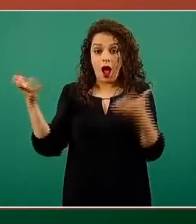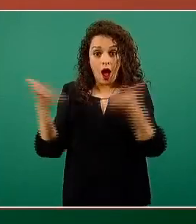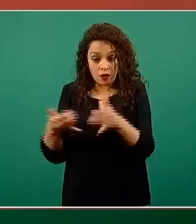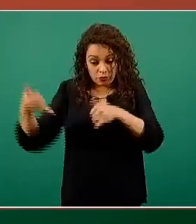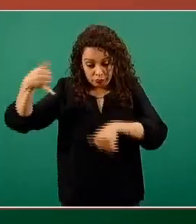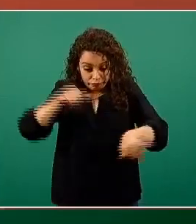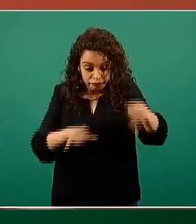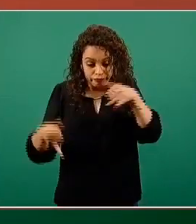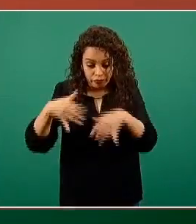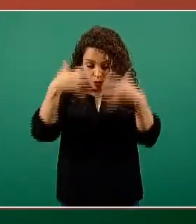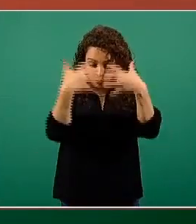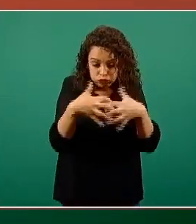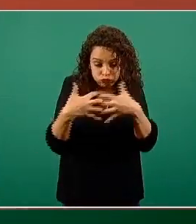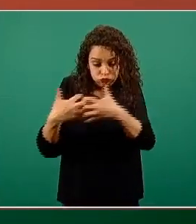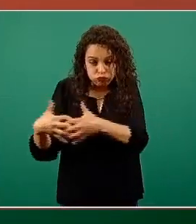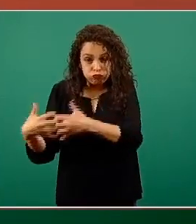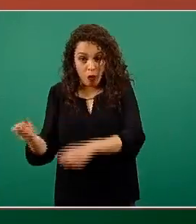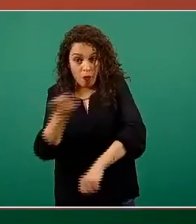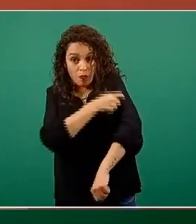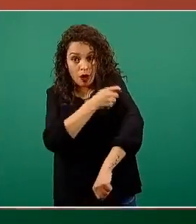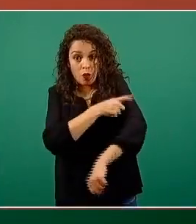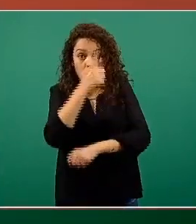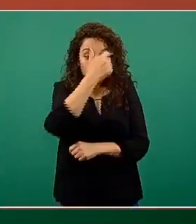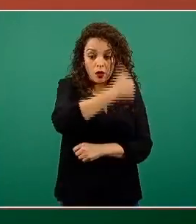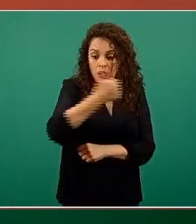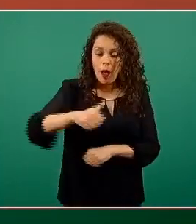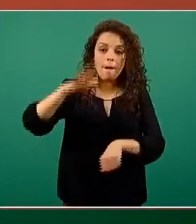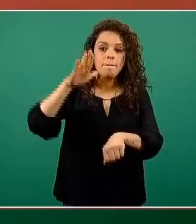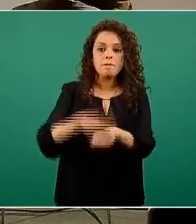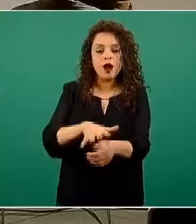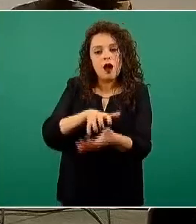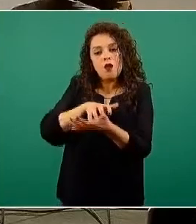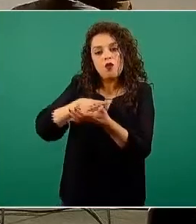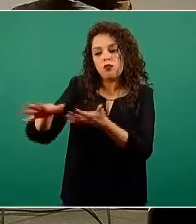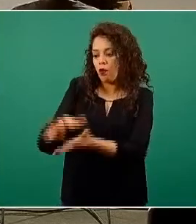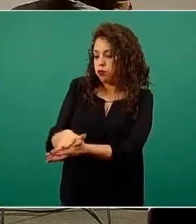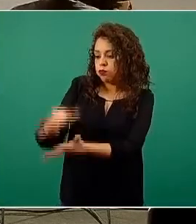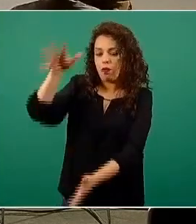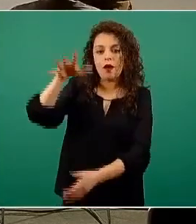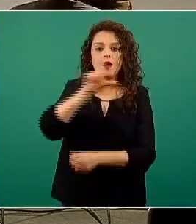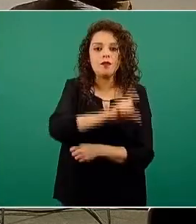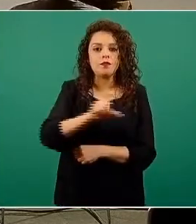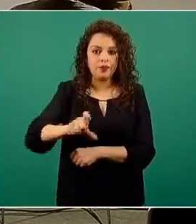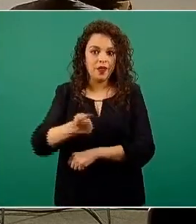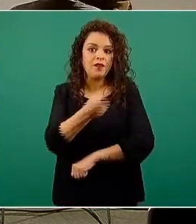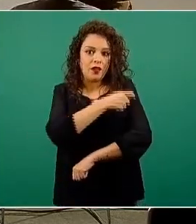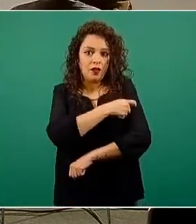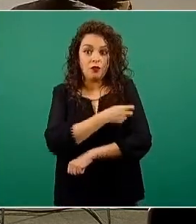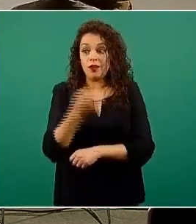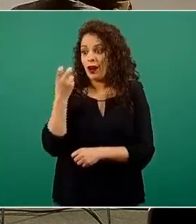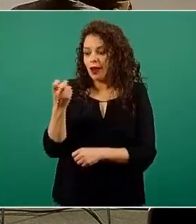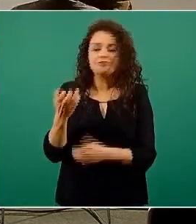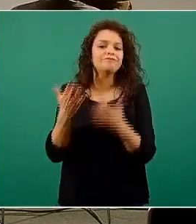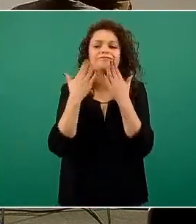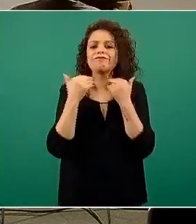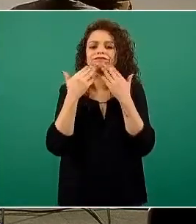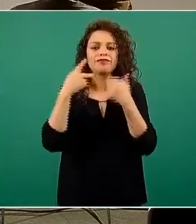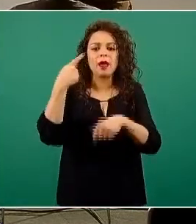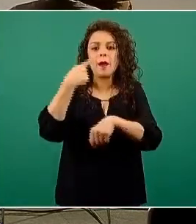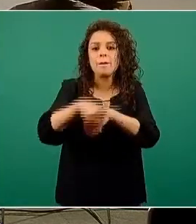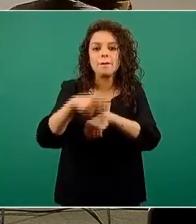y también cada una de ellas produciendo una mayor cantidad de vacunas. En ese caso, ya no habría un riesgo de